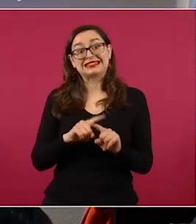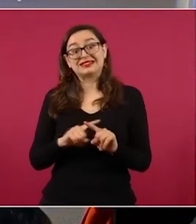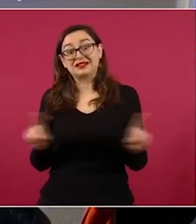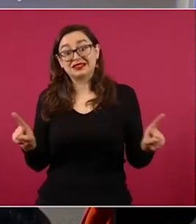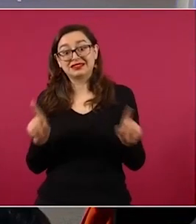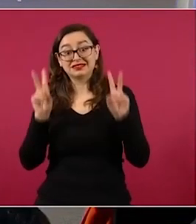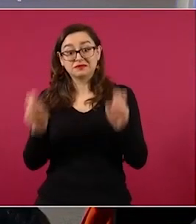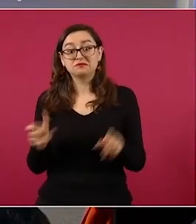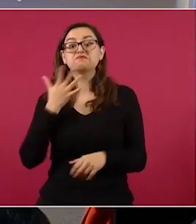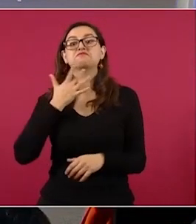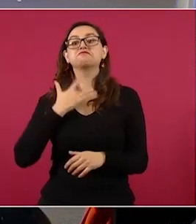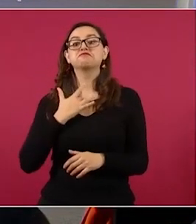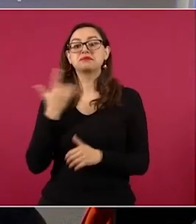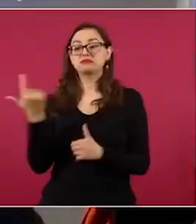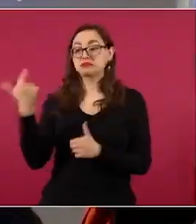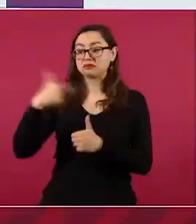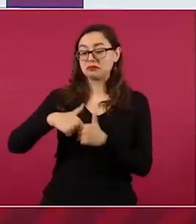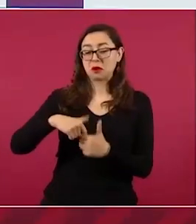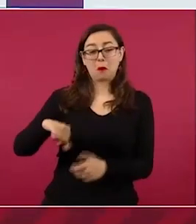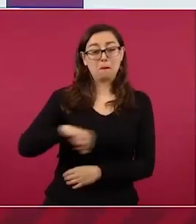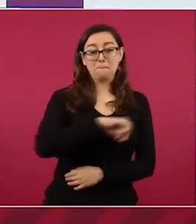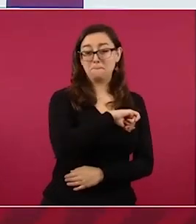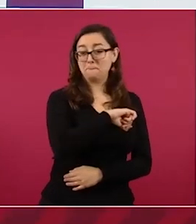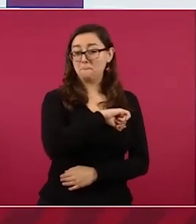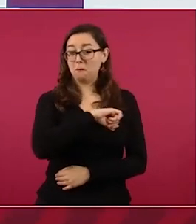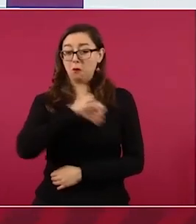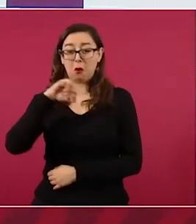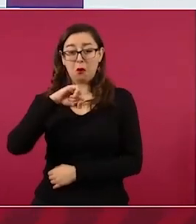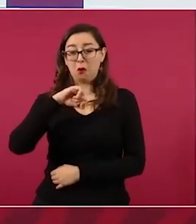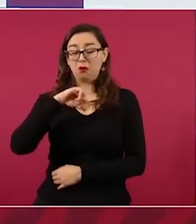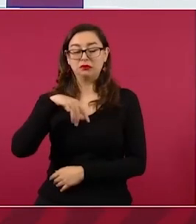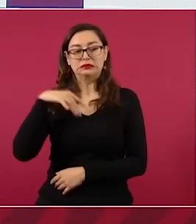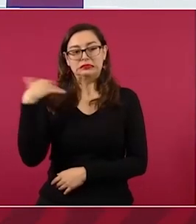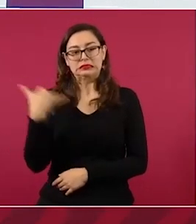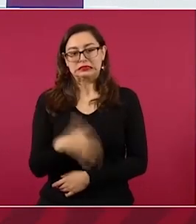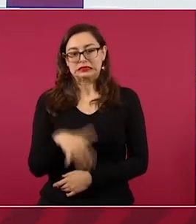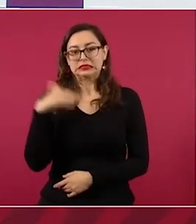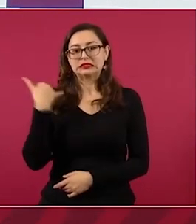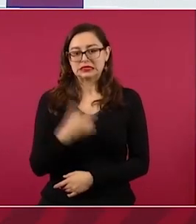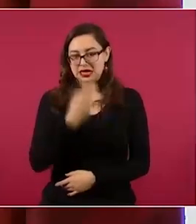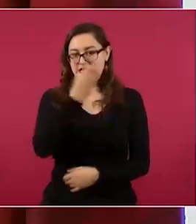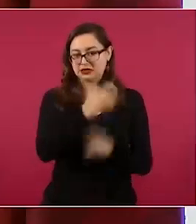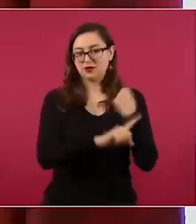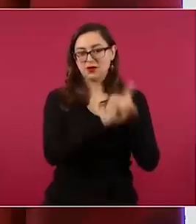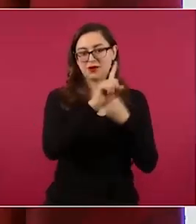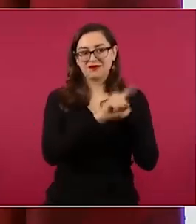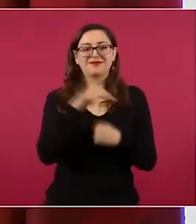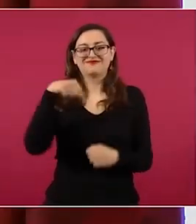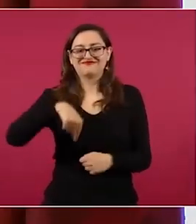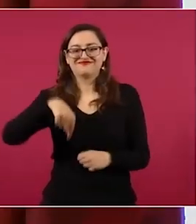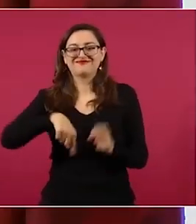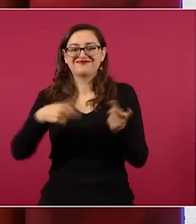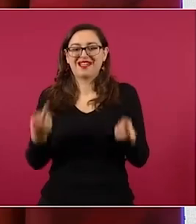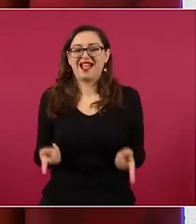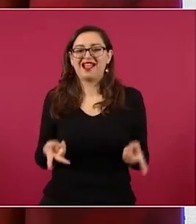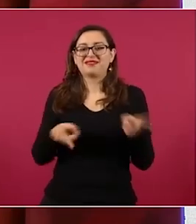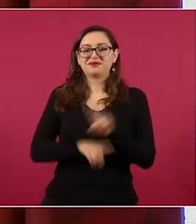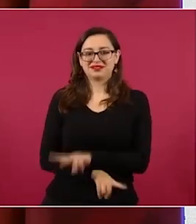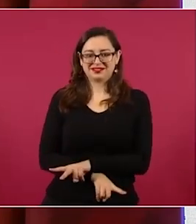y bajaron, pero no pudieron bajarla más. Entonces,